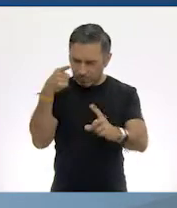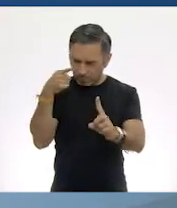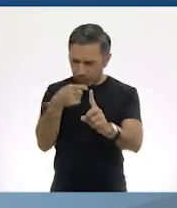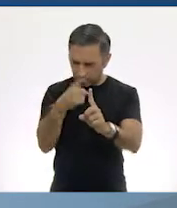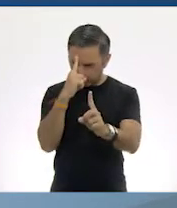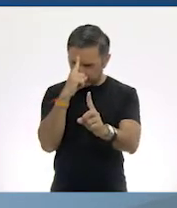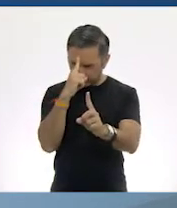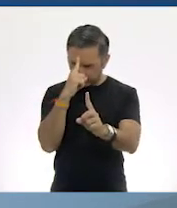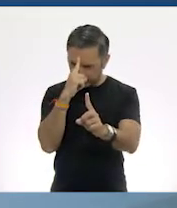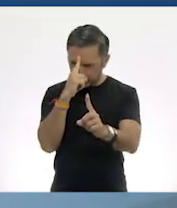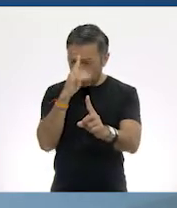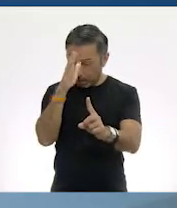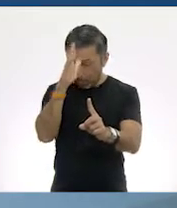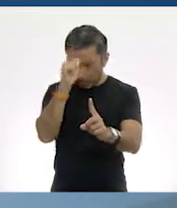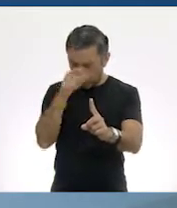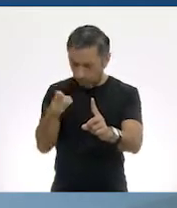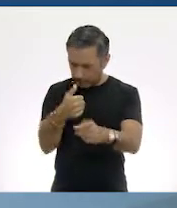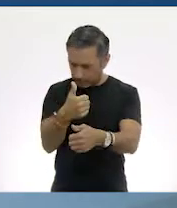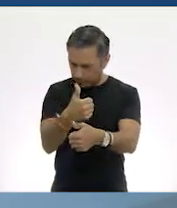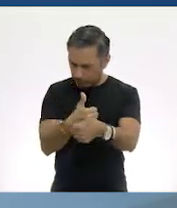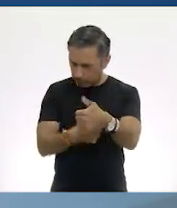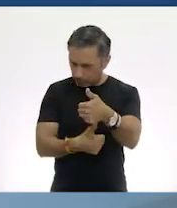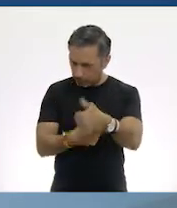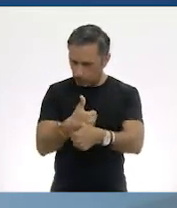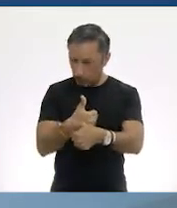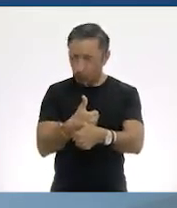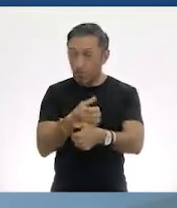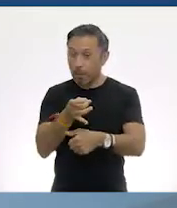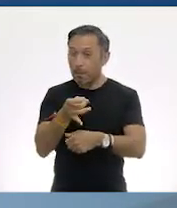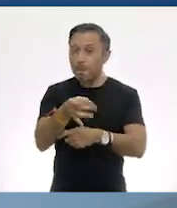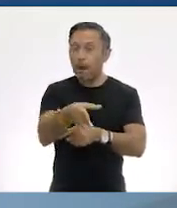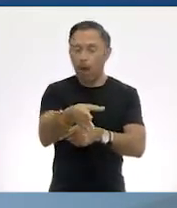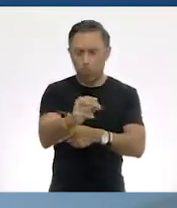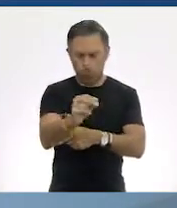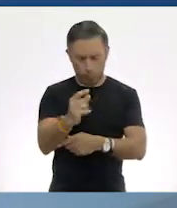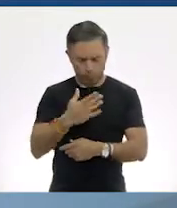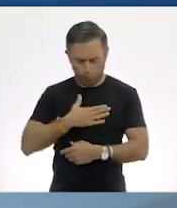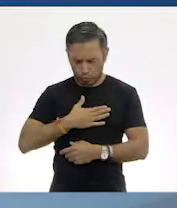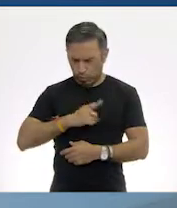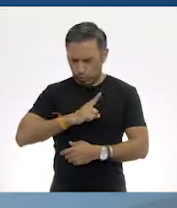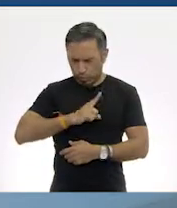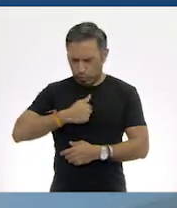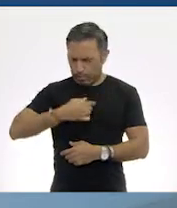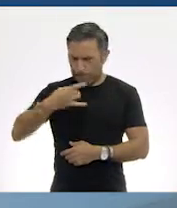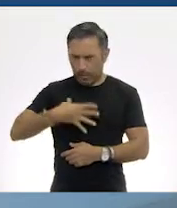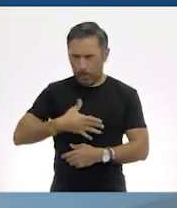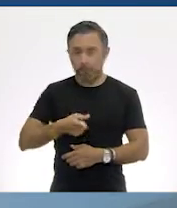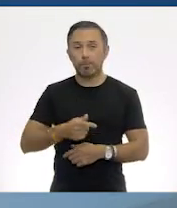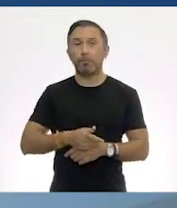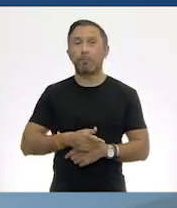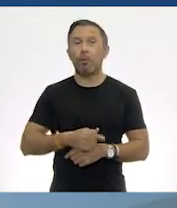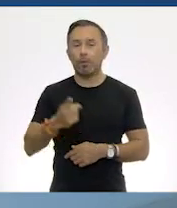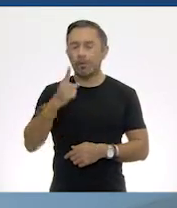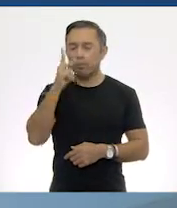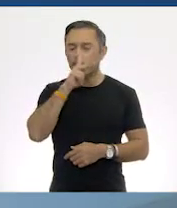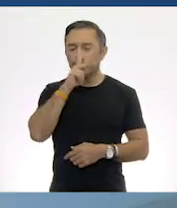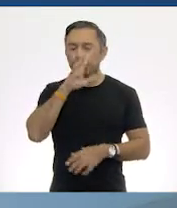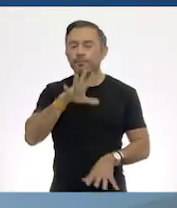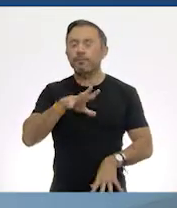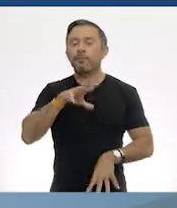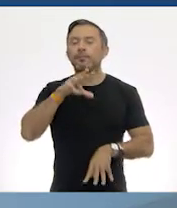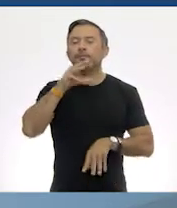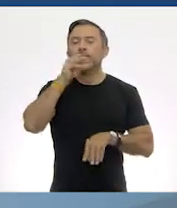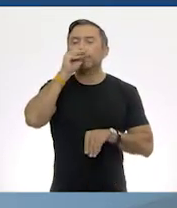que es un duelo contra uno mismo. Inhala, sostén un momento el aire,